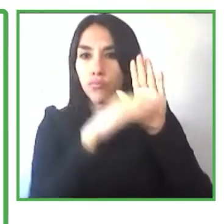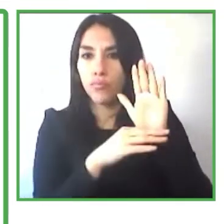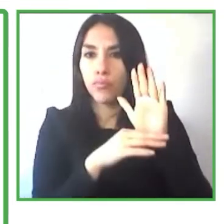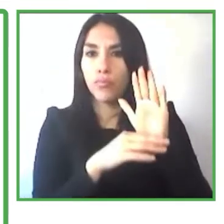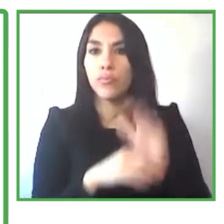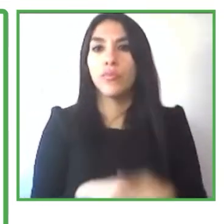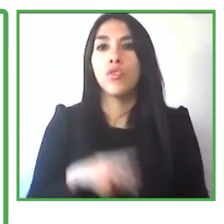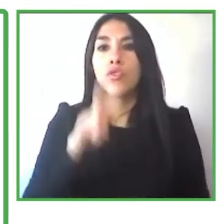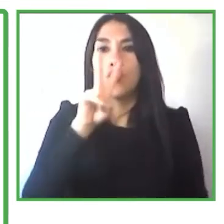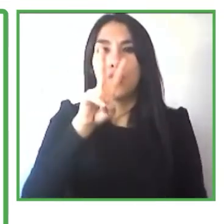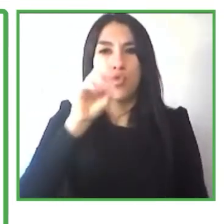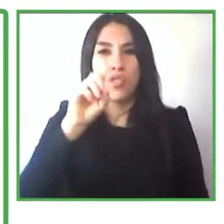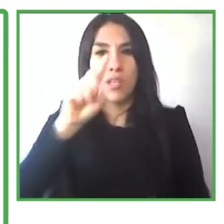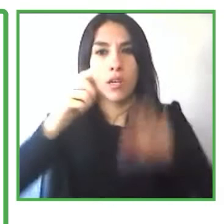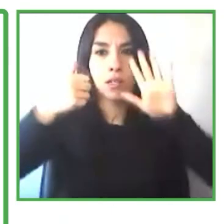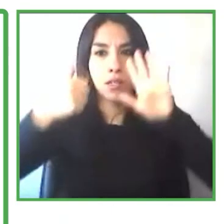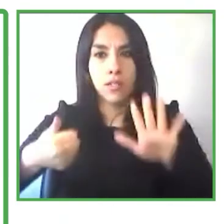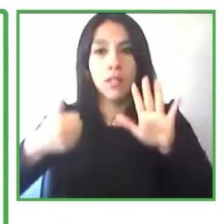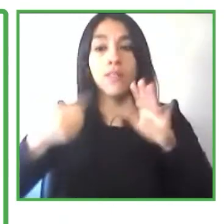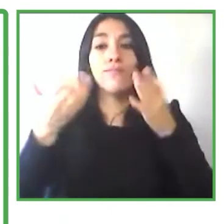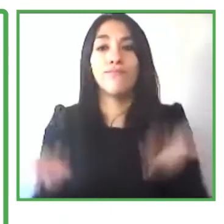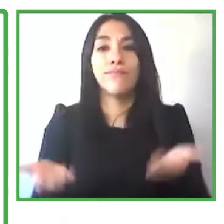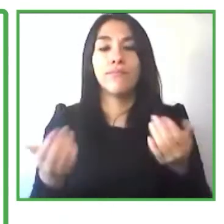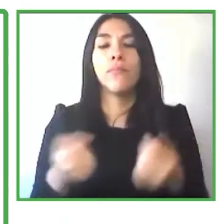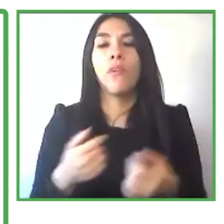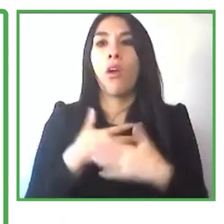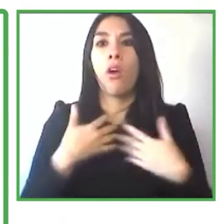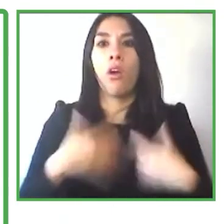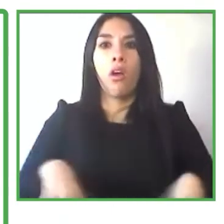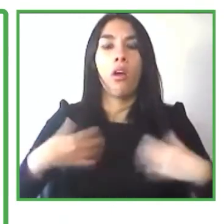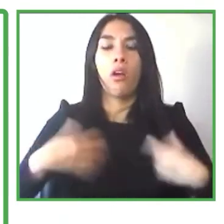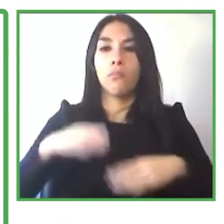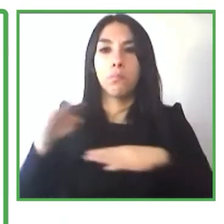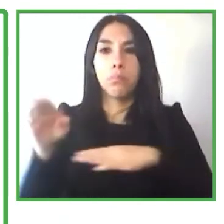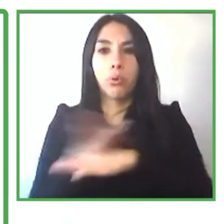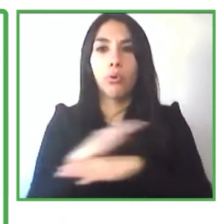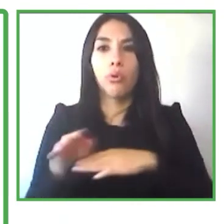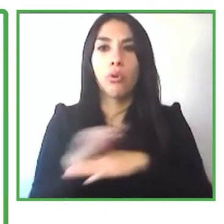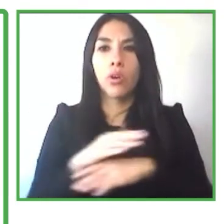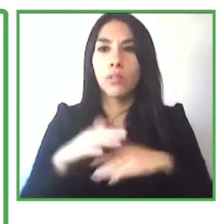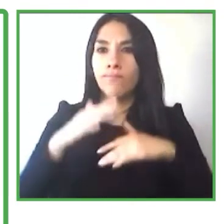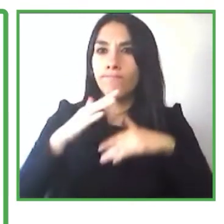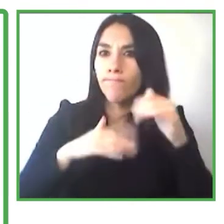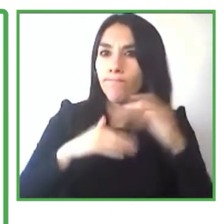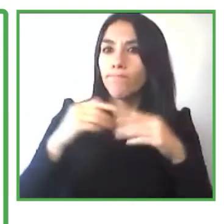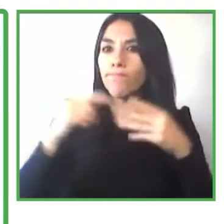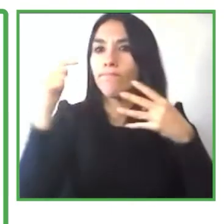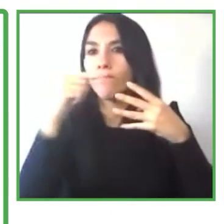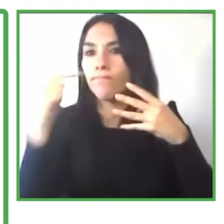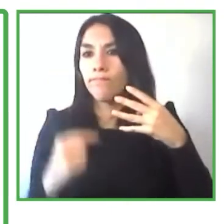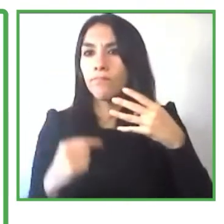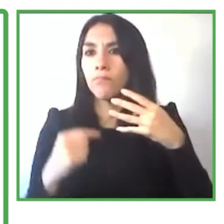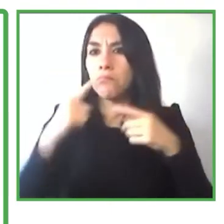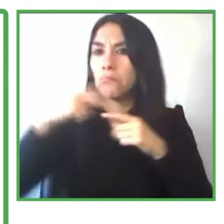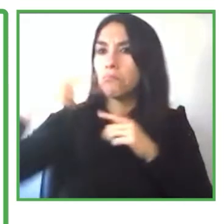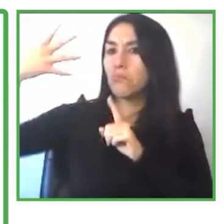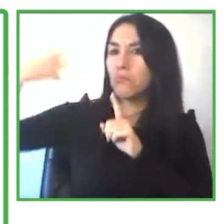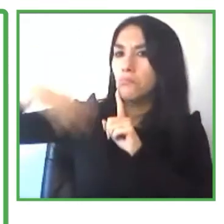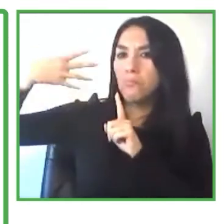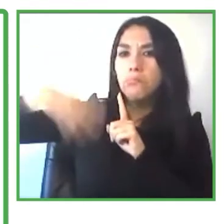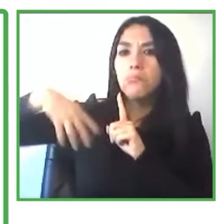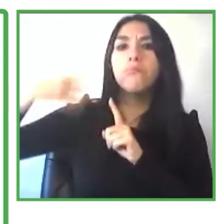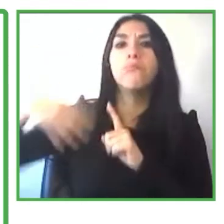herramienta de autoevaluación un tipo un prototipo de herramienta de